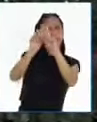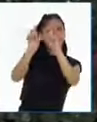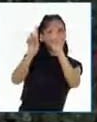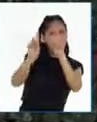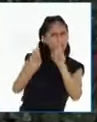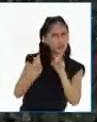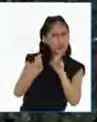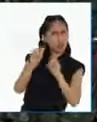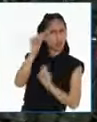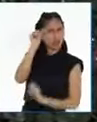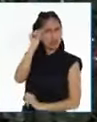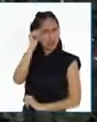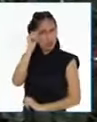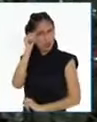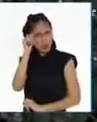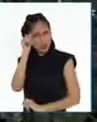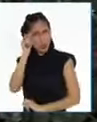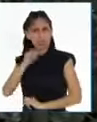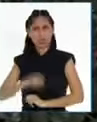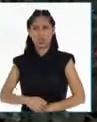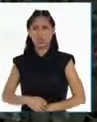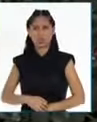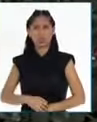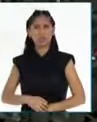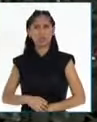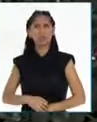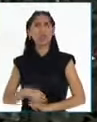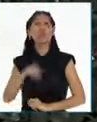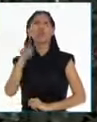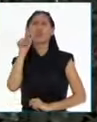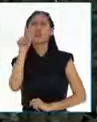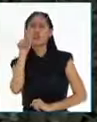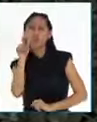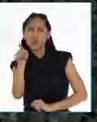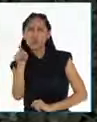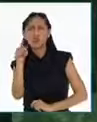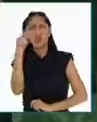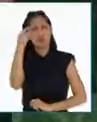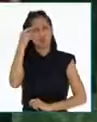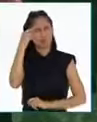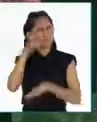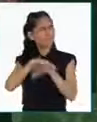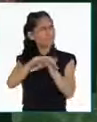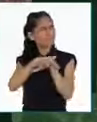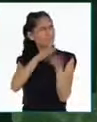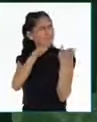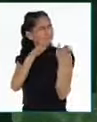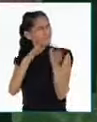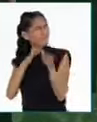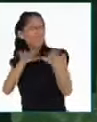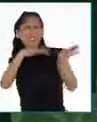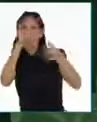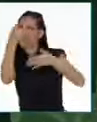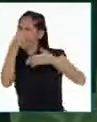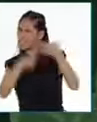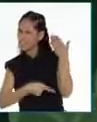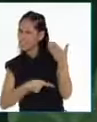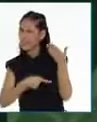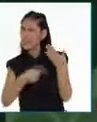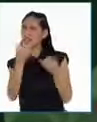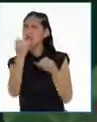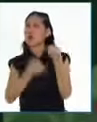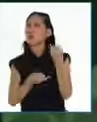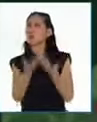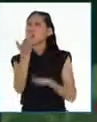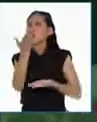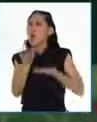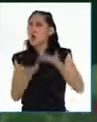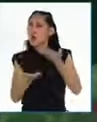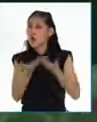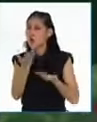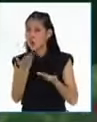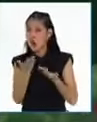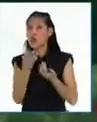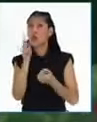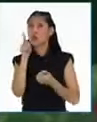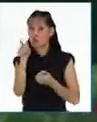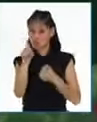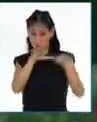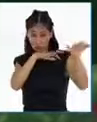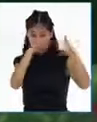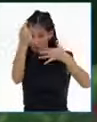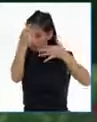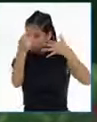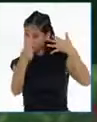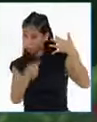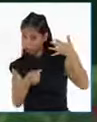¿Recuerdan cuál fue la última decisión que tomaron? ¿Creen que fue la mejor o probablemente no?